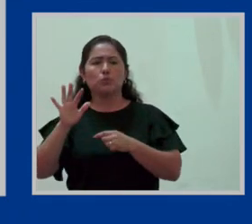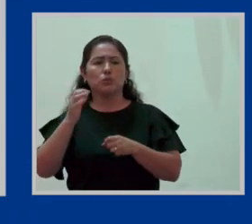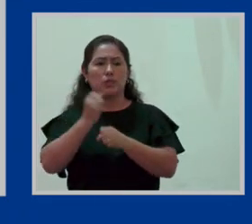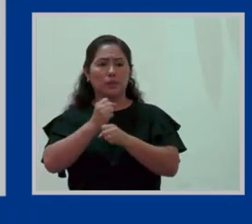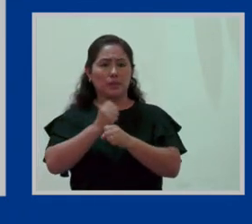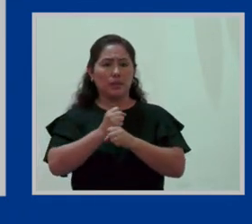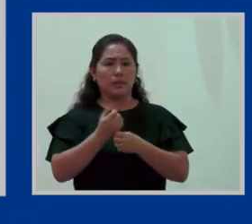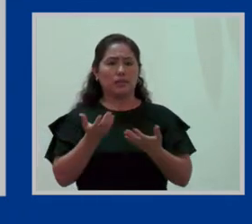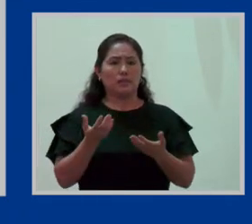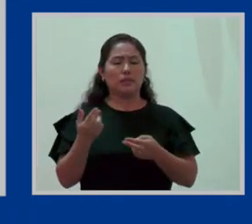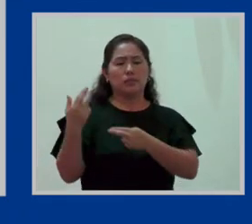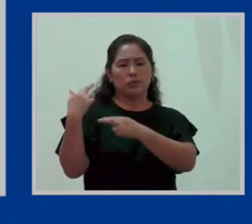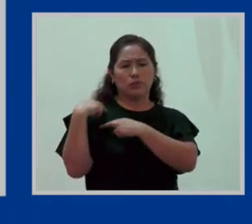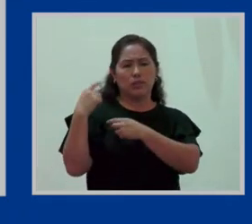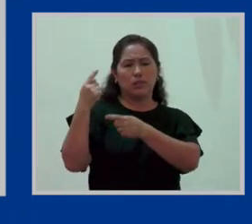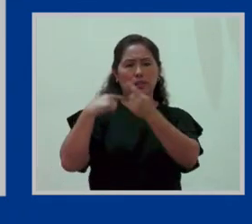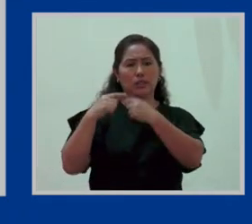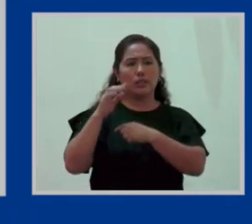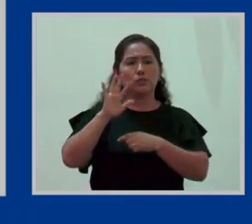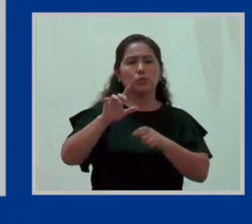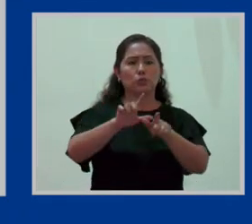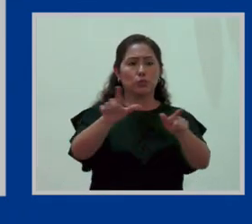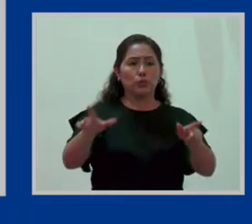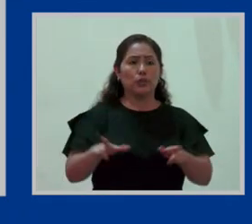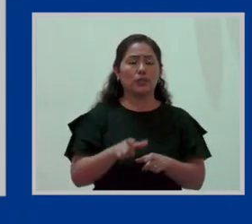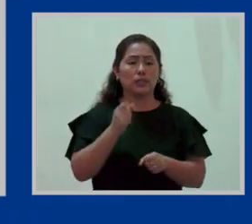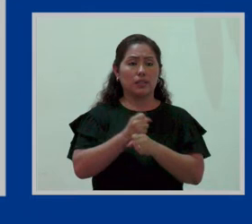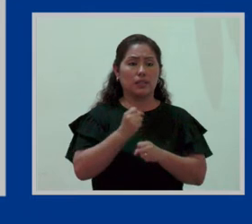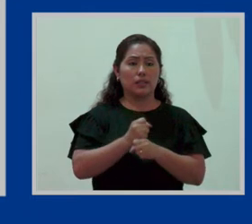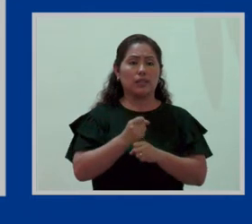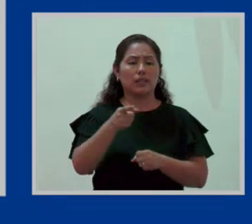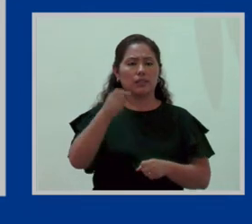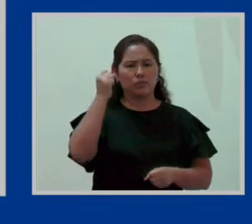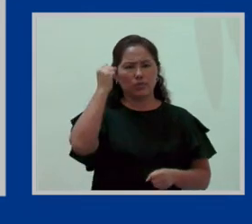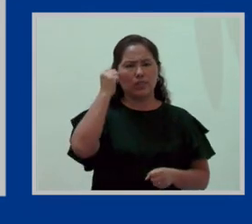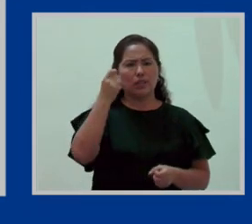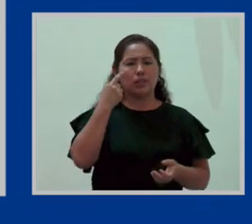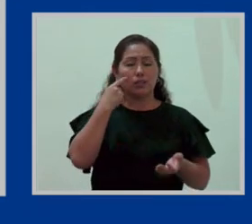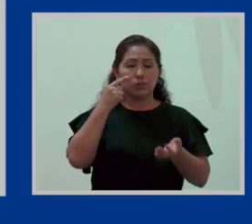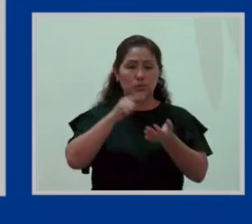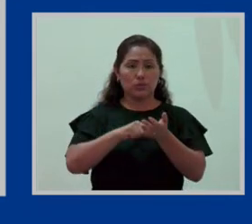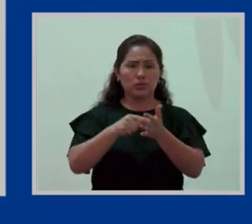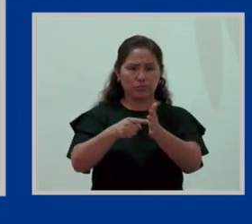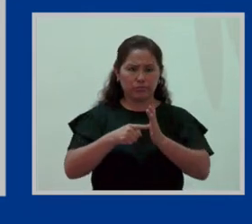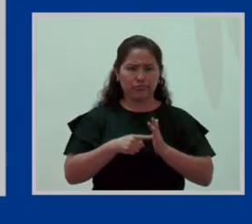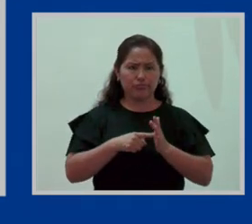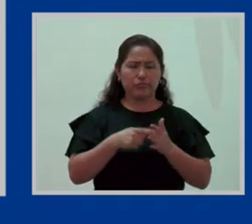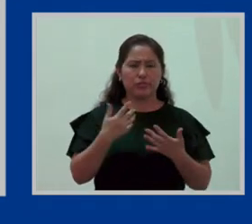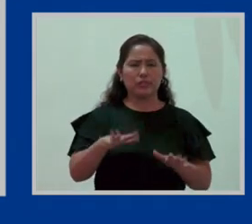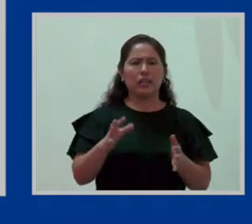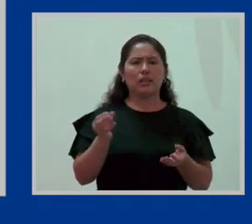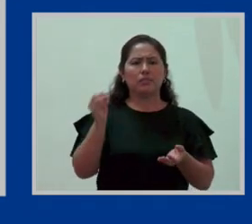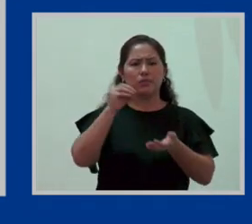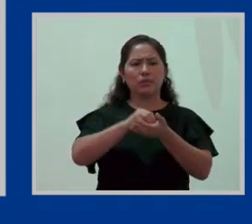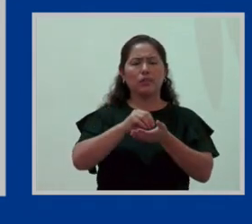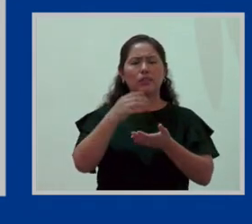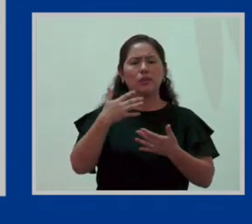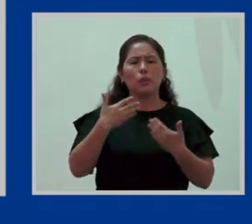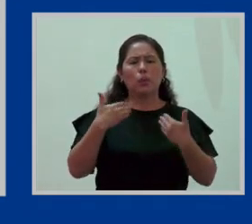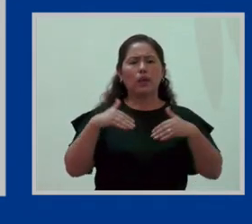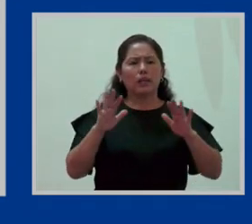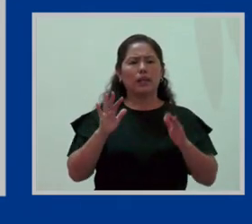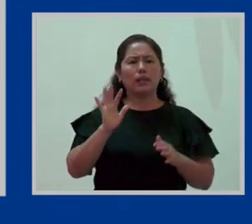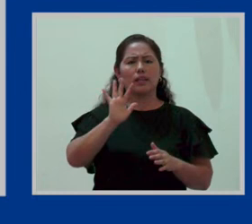retornar a su mismo puesto de trabajo. Ese es un derecho reconocido y que se encuentra prohibida cualquier